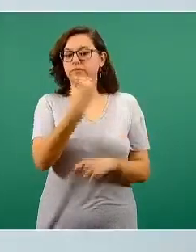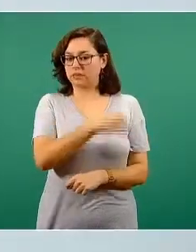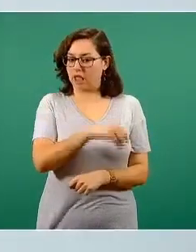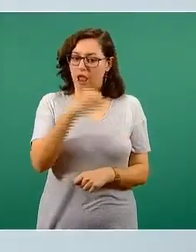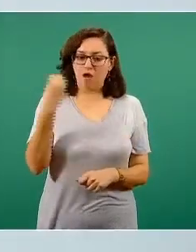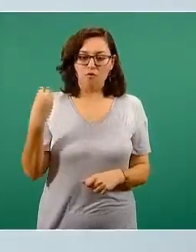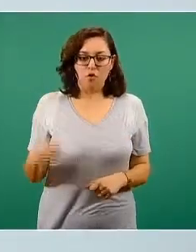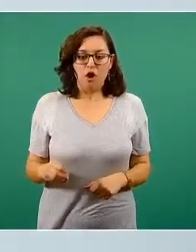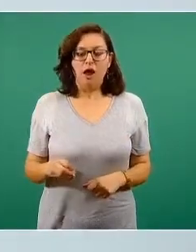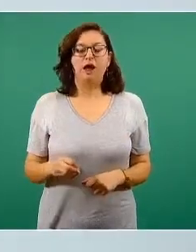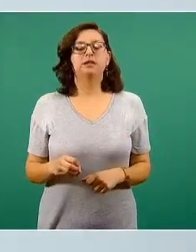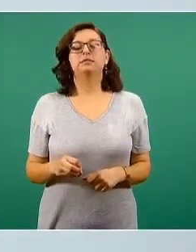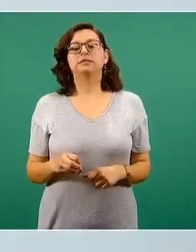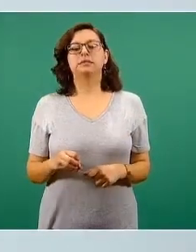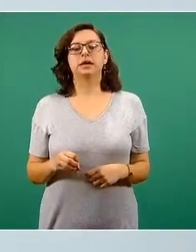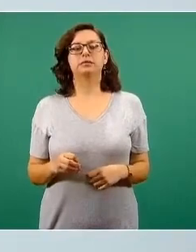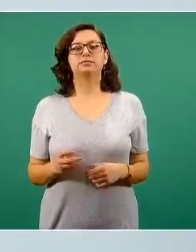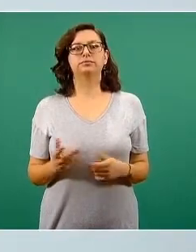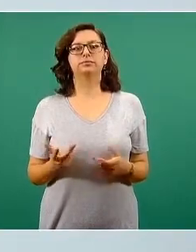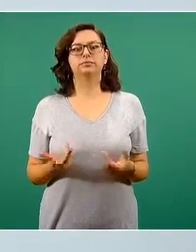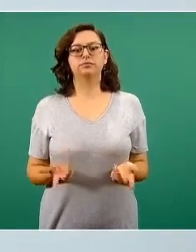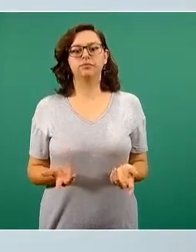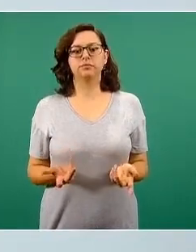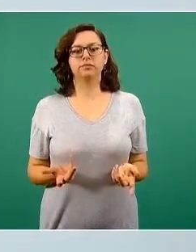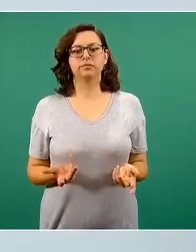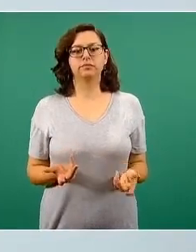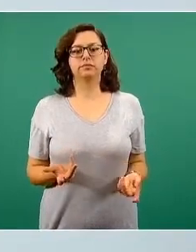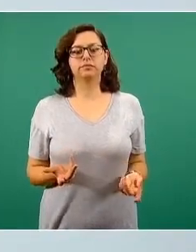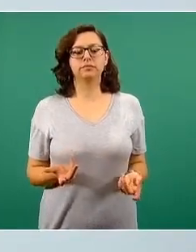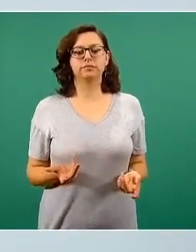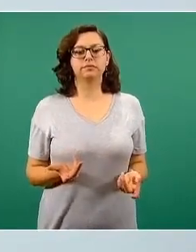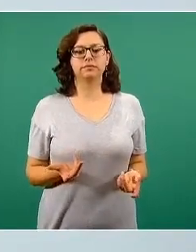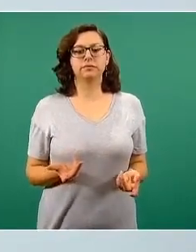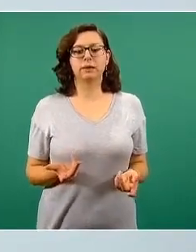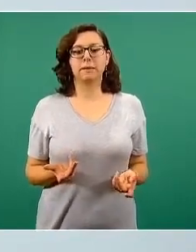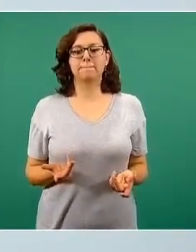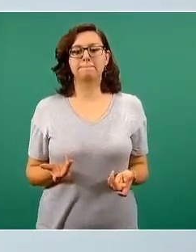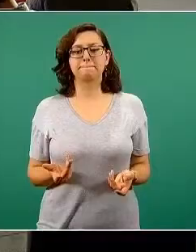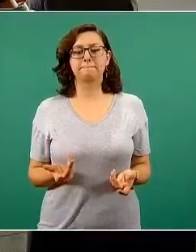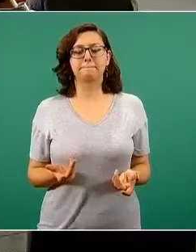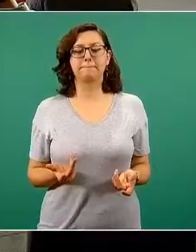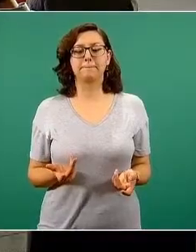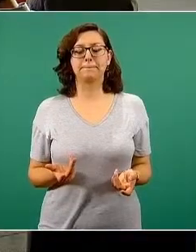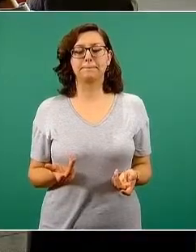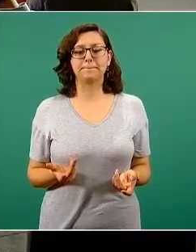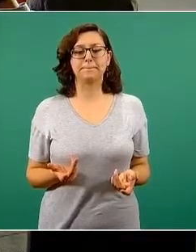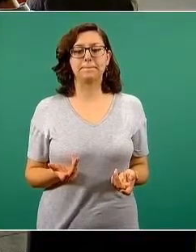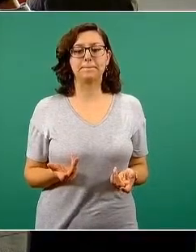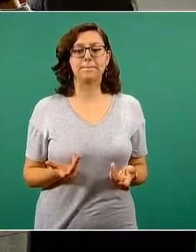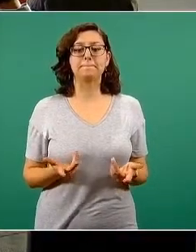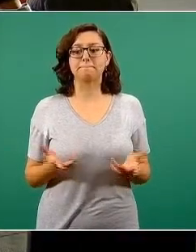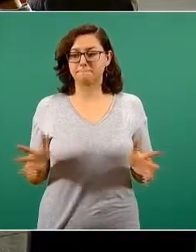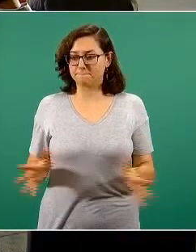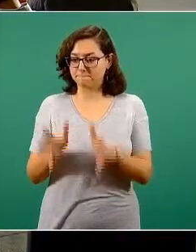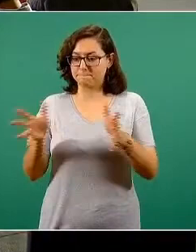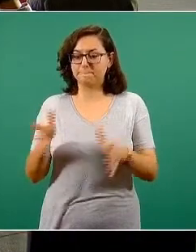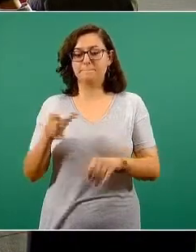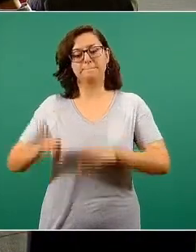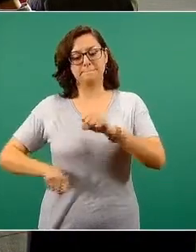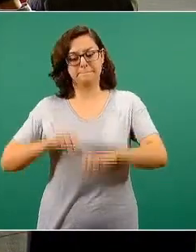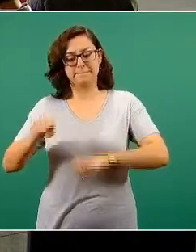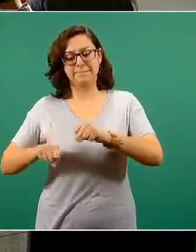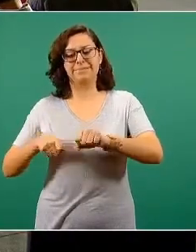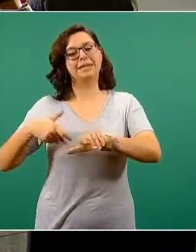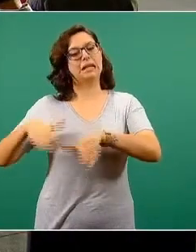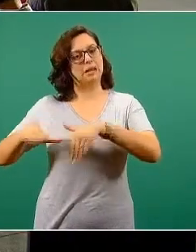uno se transporta en transporte público y sobre todo también el incentivo a la bicicleta o al caminar